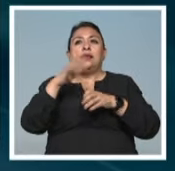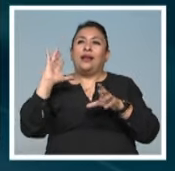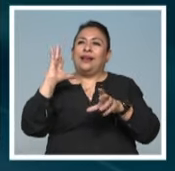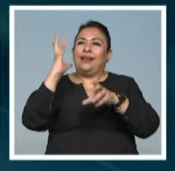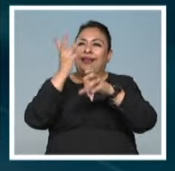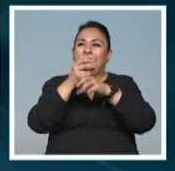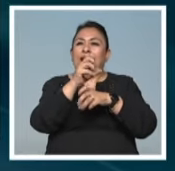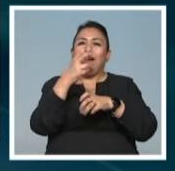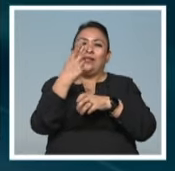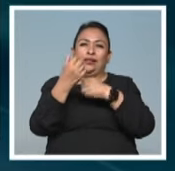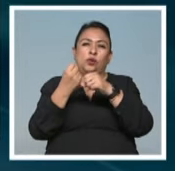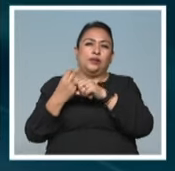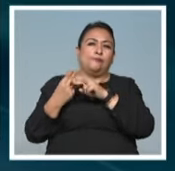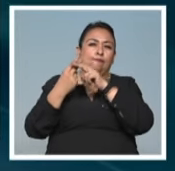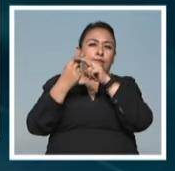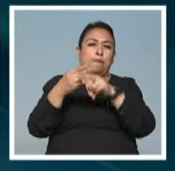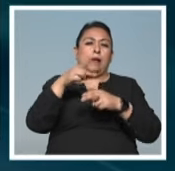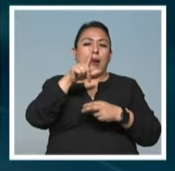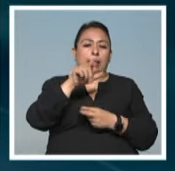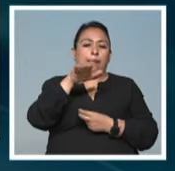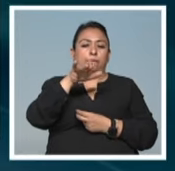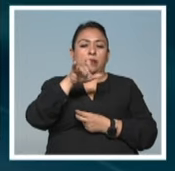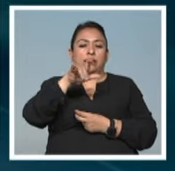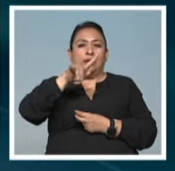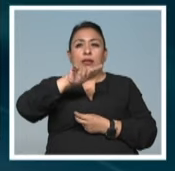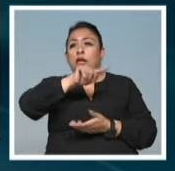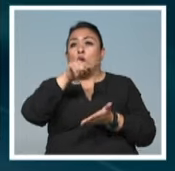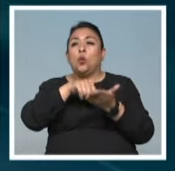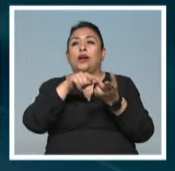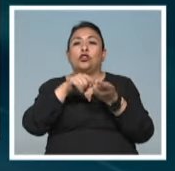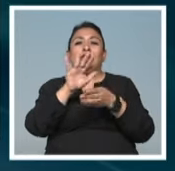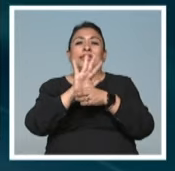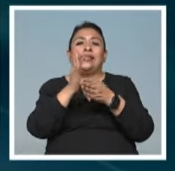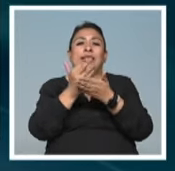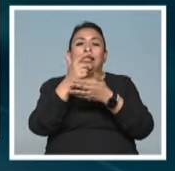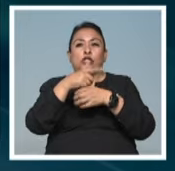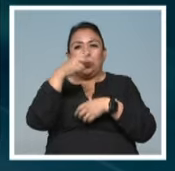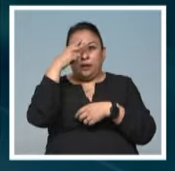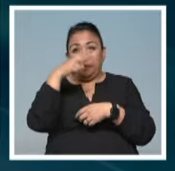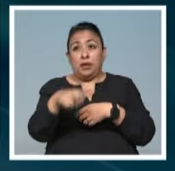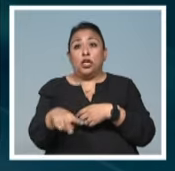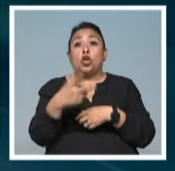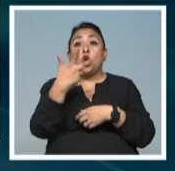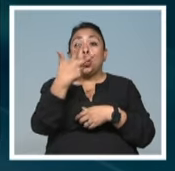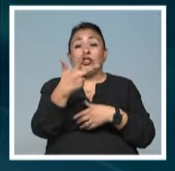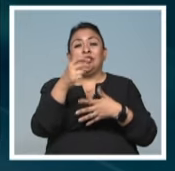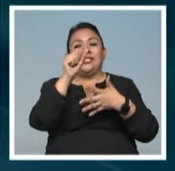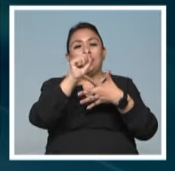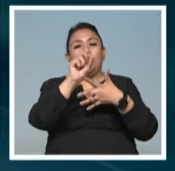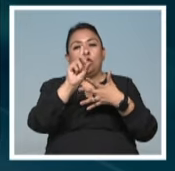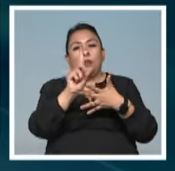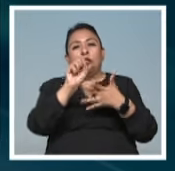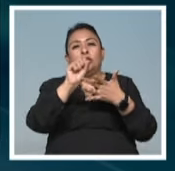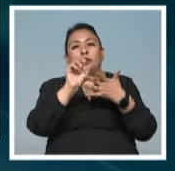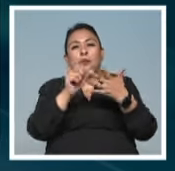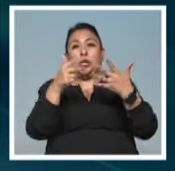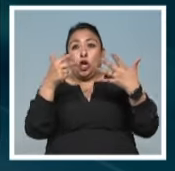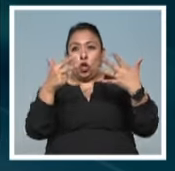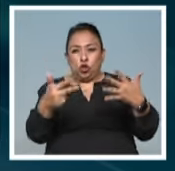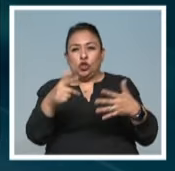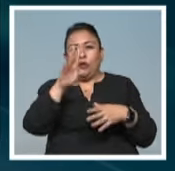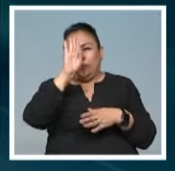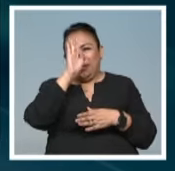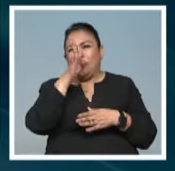retrospectiva por los 25 años de la Matatena se realizará en la Cineteca Nacional México durante ocho fines de semana a las 12 del mediodía,